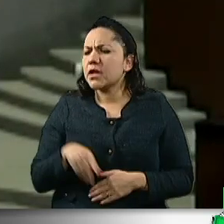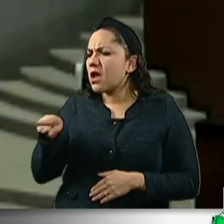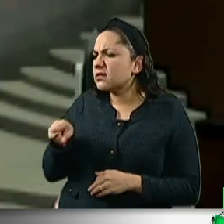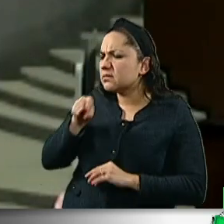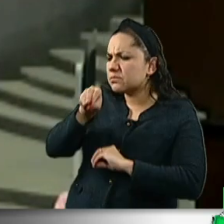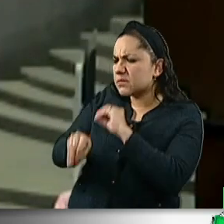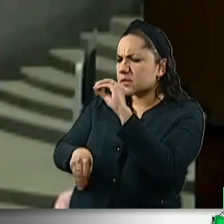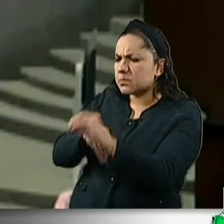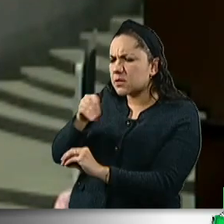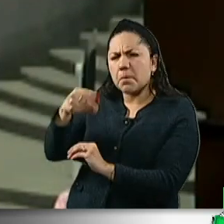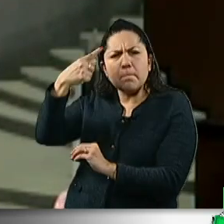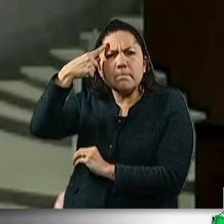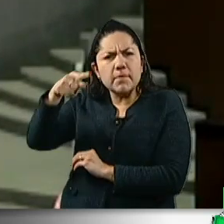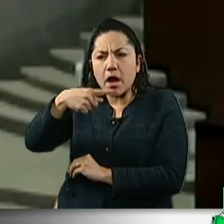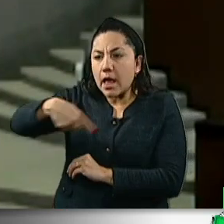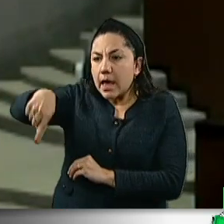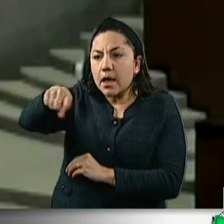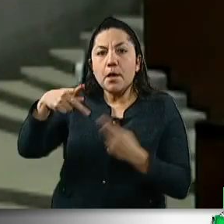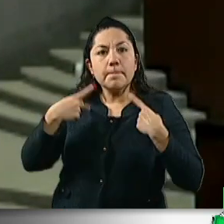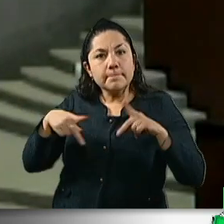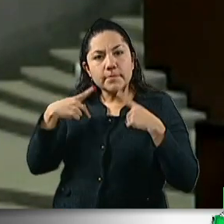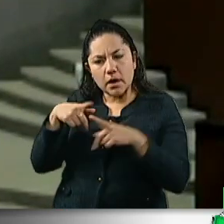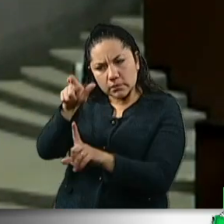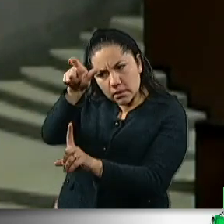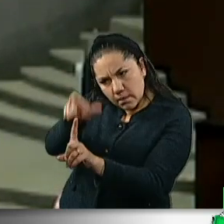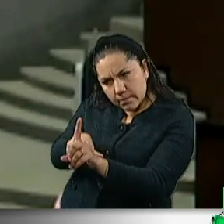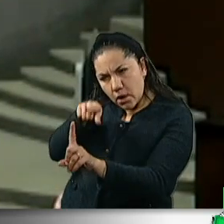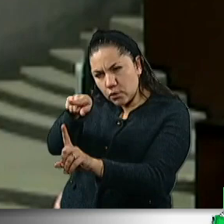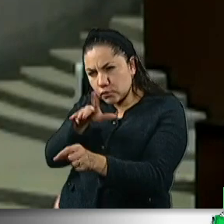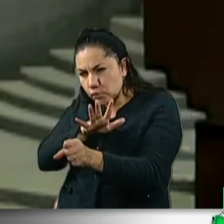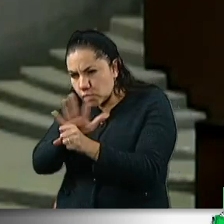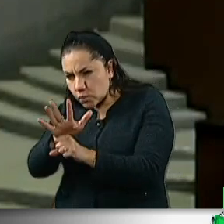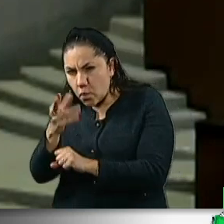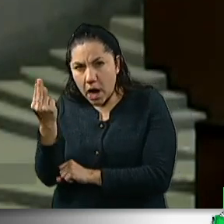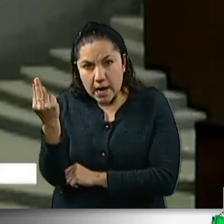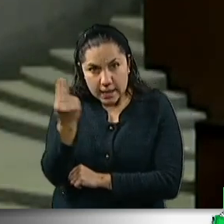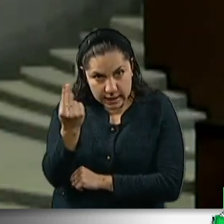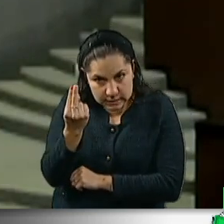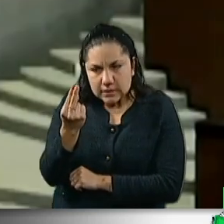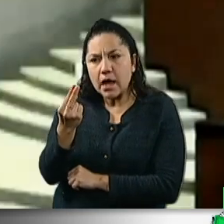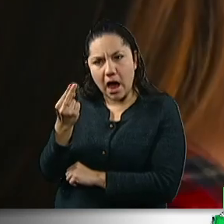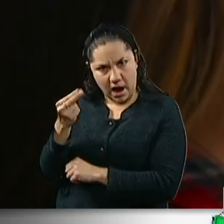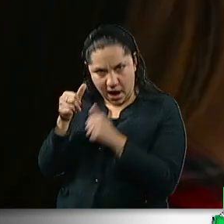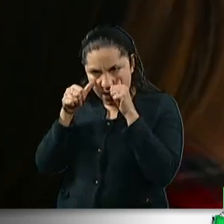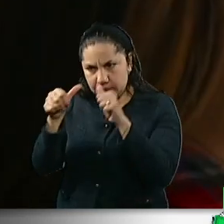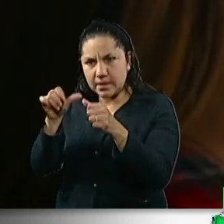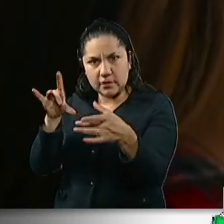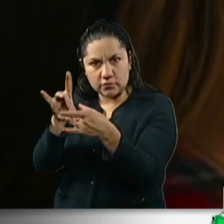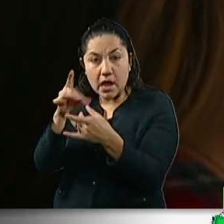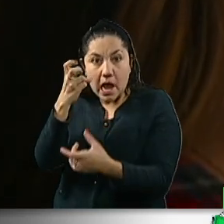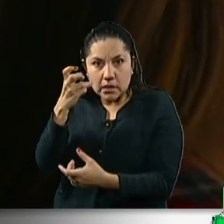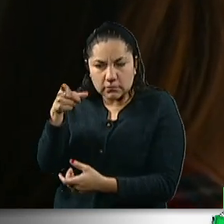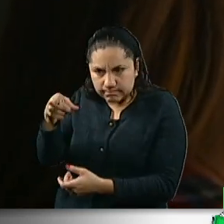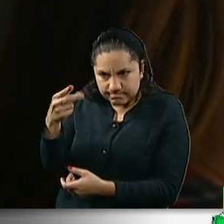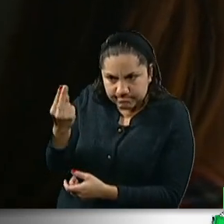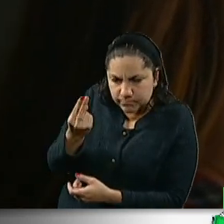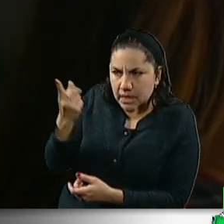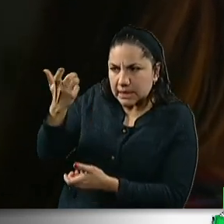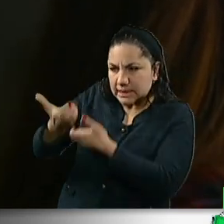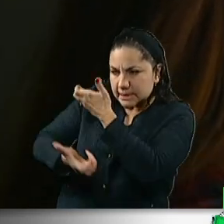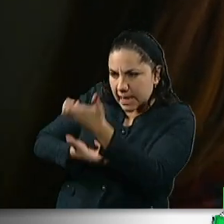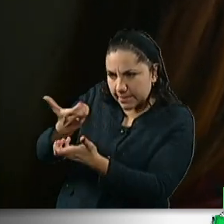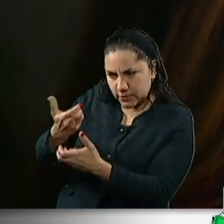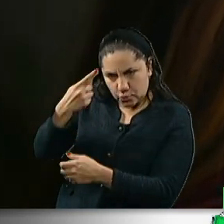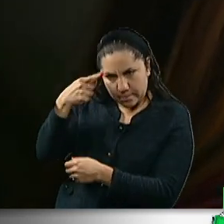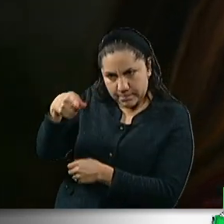y sus necesidades, garantizando así el acceso a servicios en su comunidad. En cuanto a la infancia mexicana,